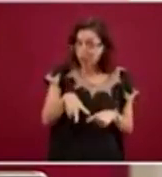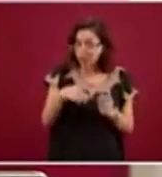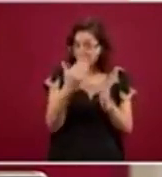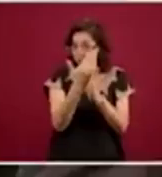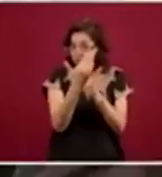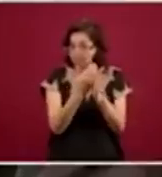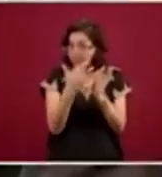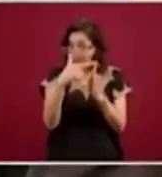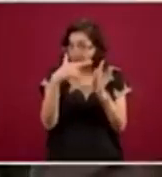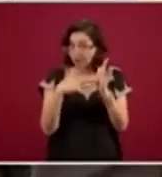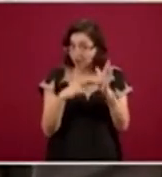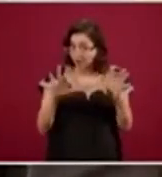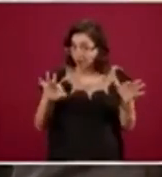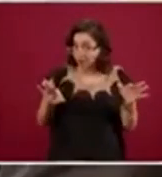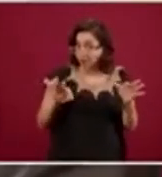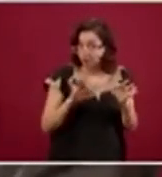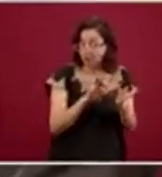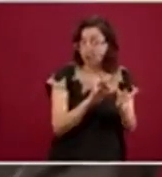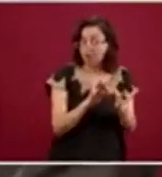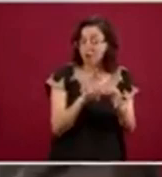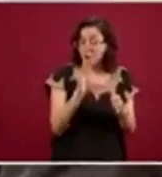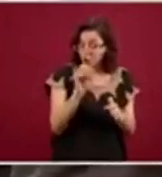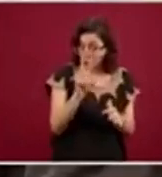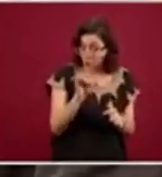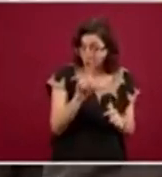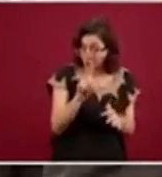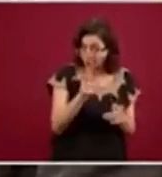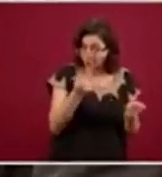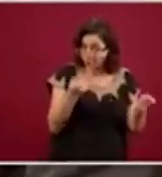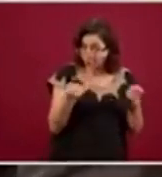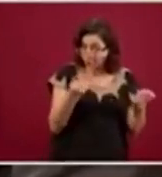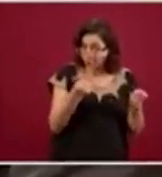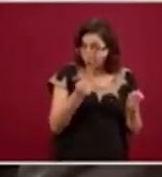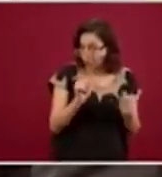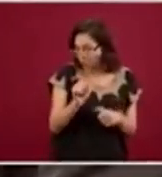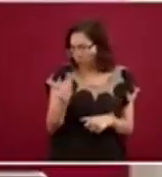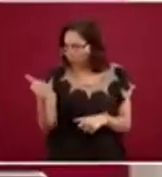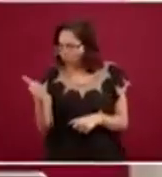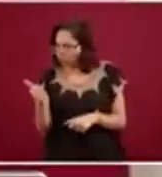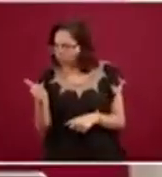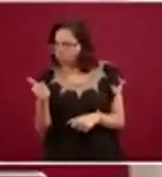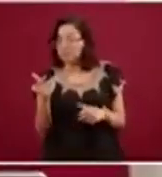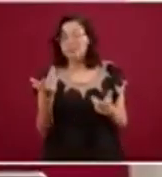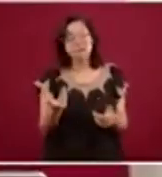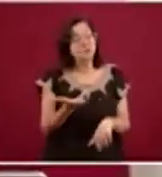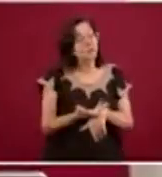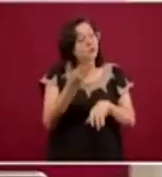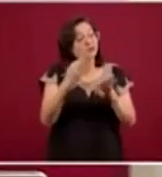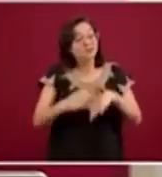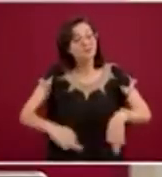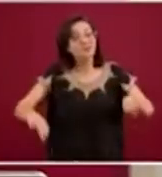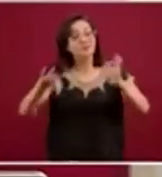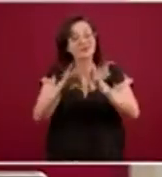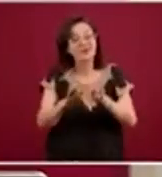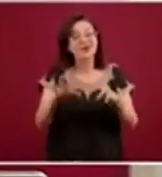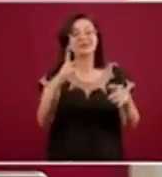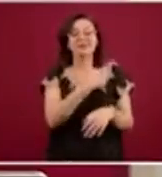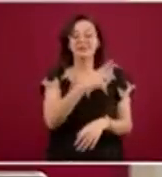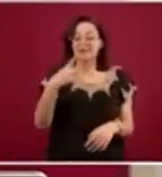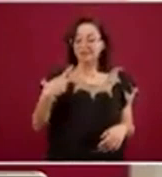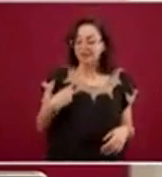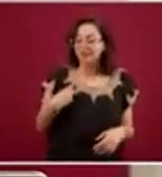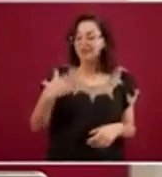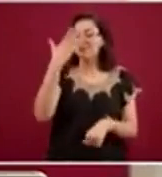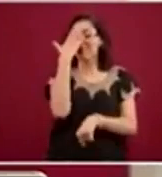guía técnica de control de infecciones. Esto nos interesa muchísimo, lo hemos explicado muchas veces, lo expliqué esta misma